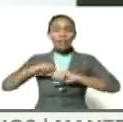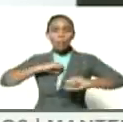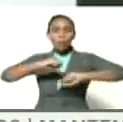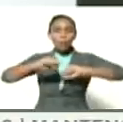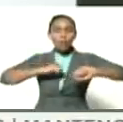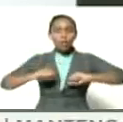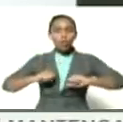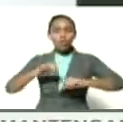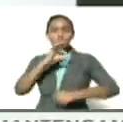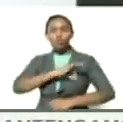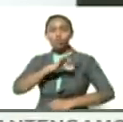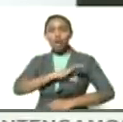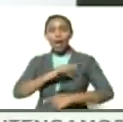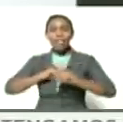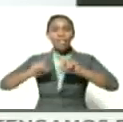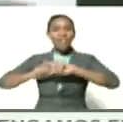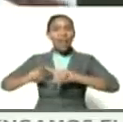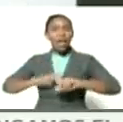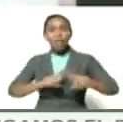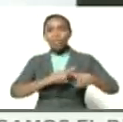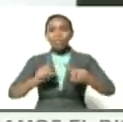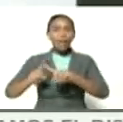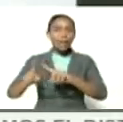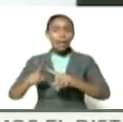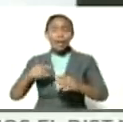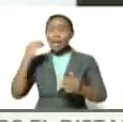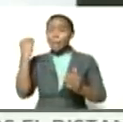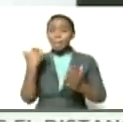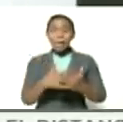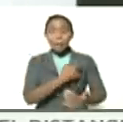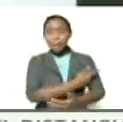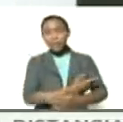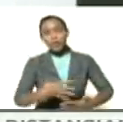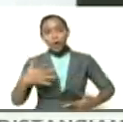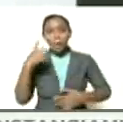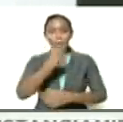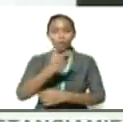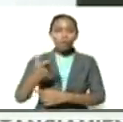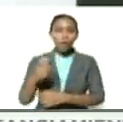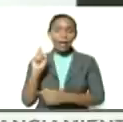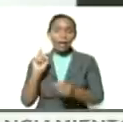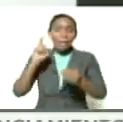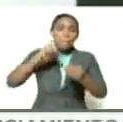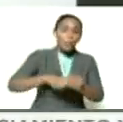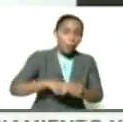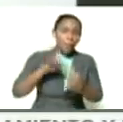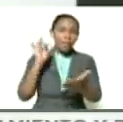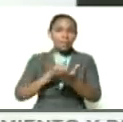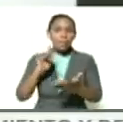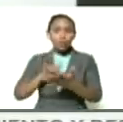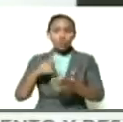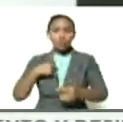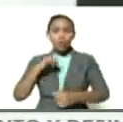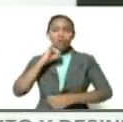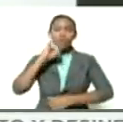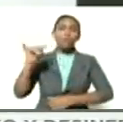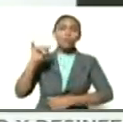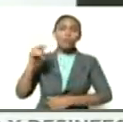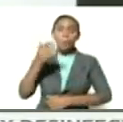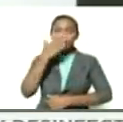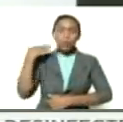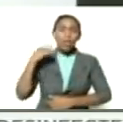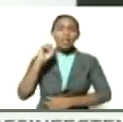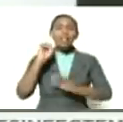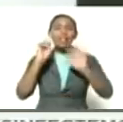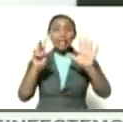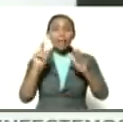sociales, entre las distintas y las miles y millones de personas que se han inscrito. Yo le he pasado el reporte de hace rato. Más de